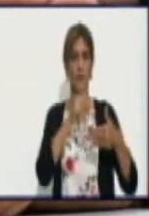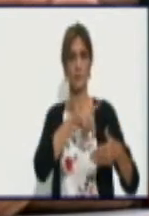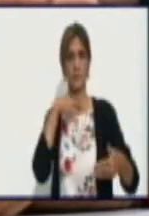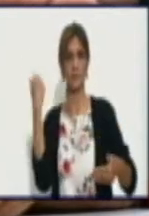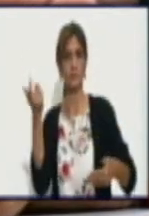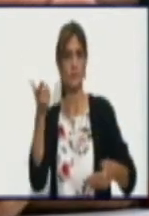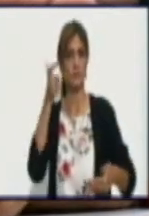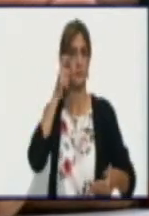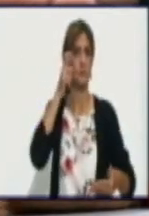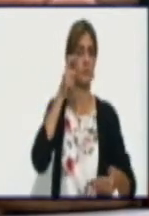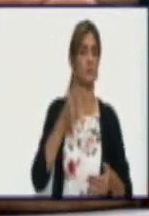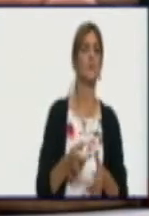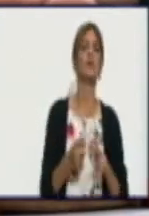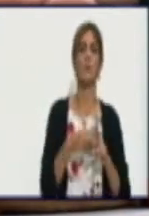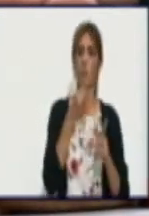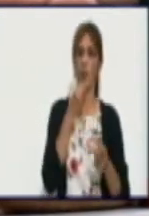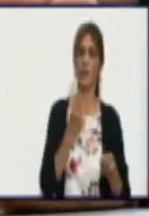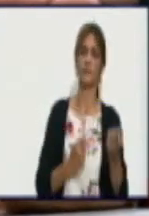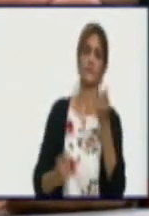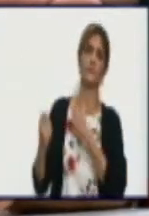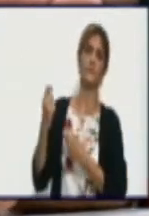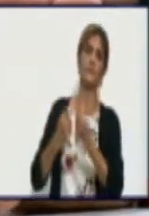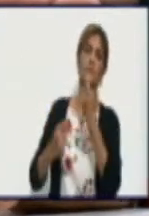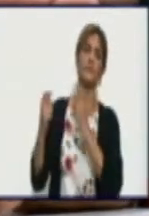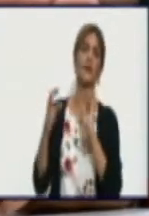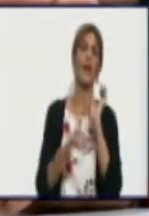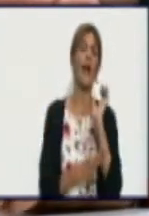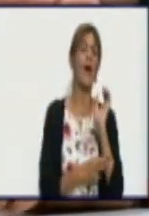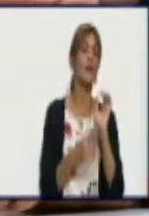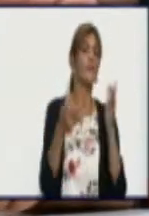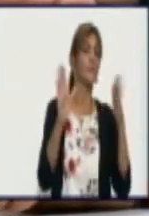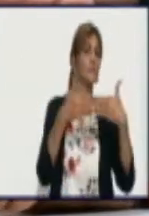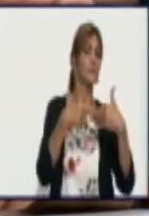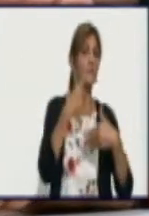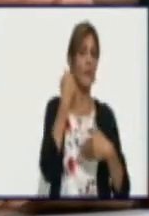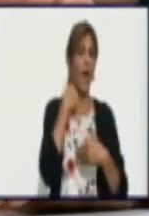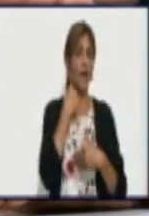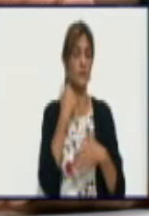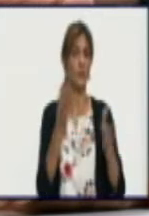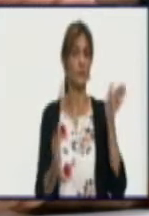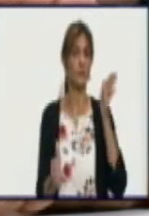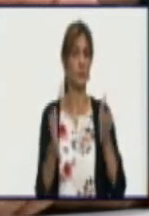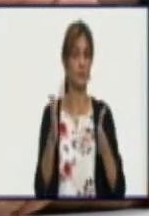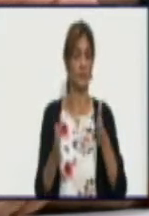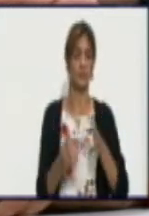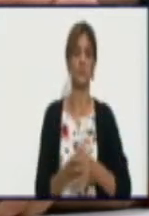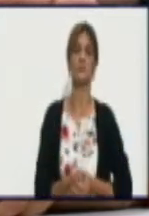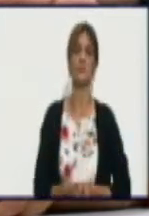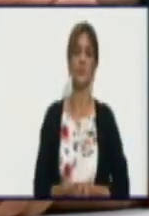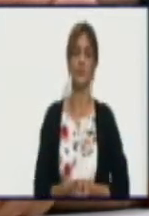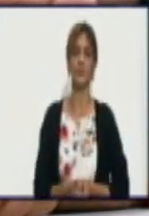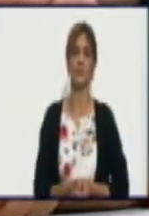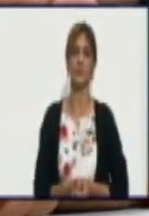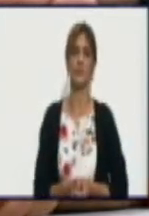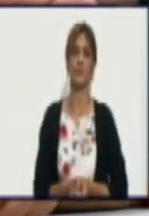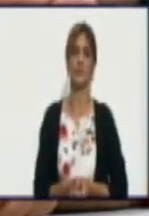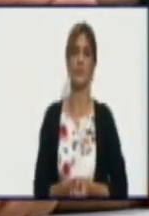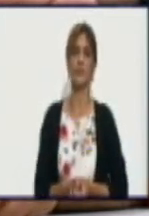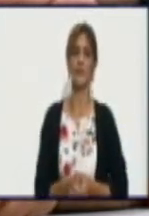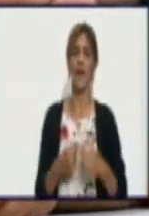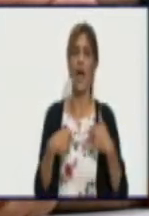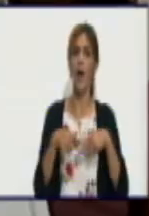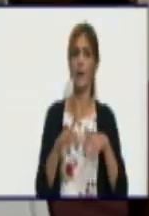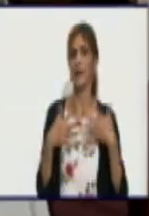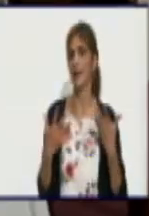y puede comercializar sus carnes o puede insumir sus carnes. Ahora, los trámites para el sacrificio.